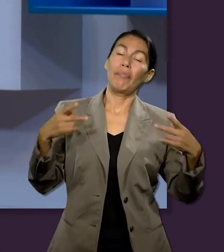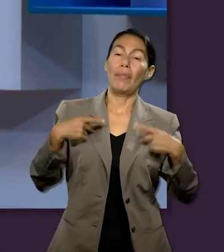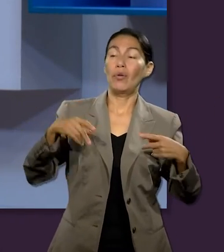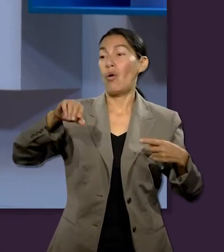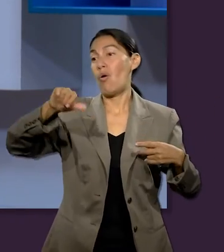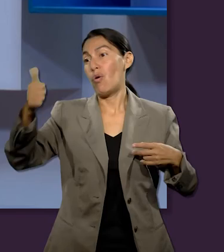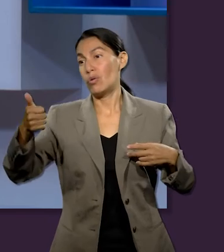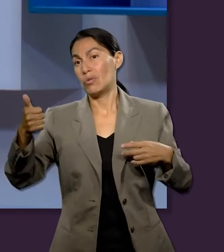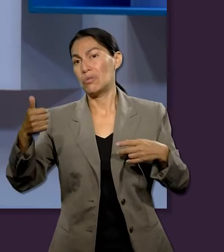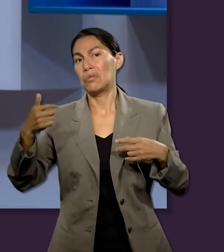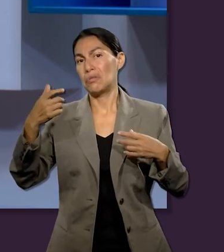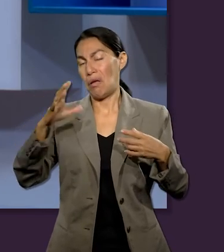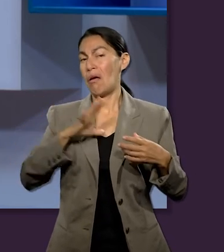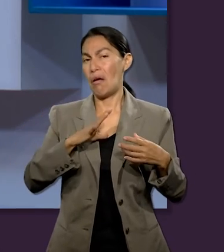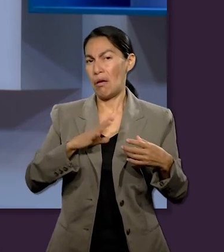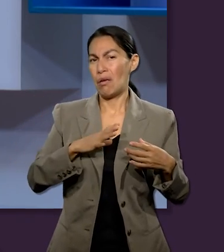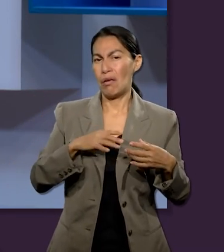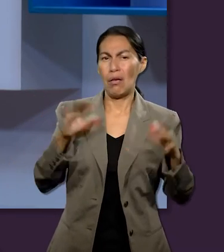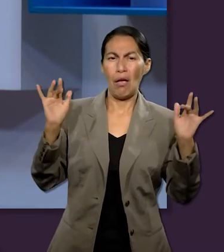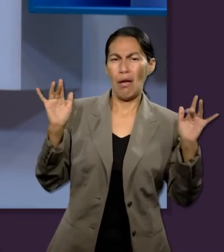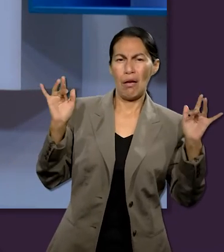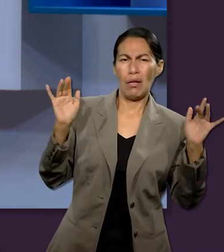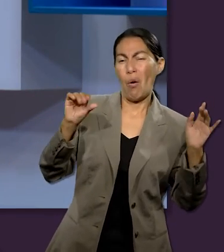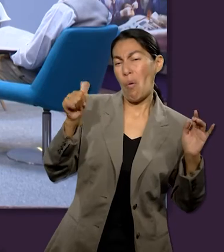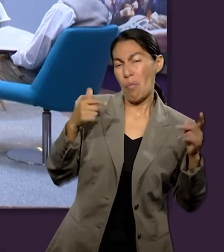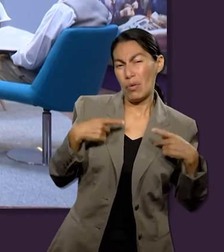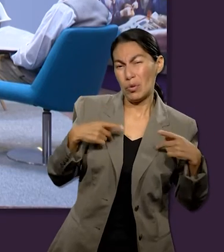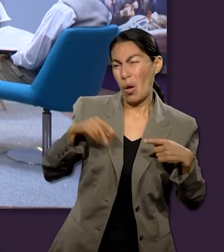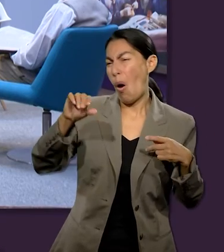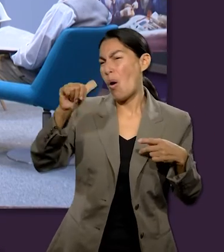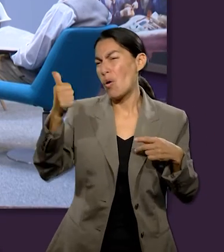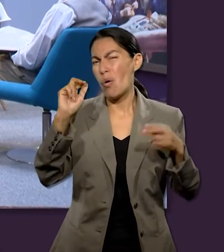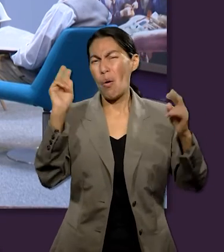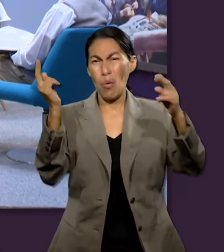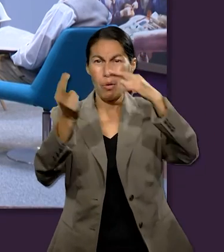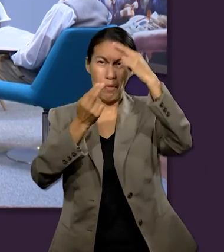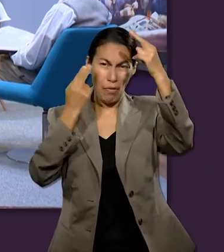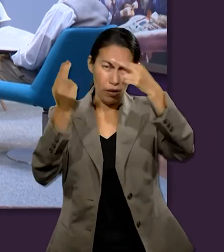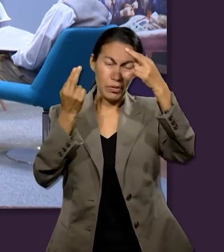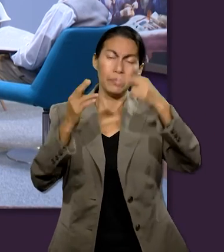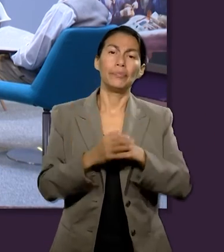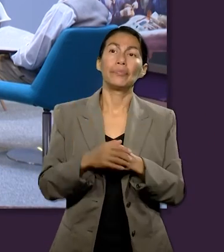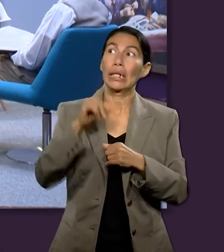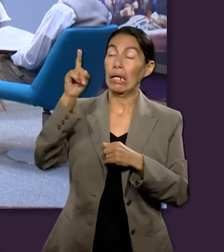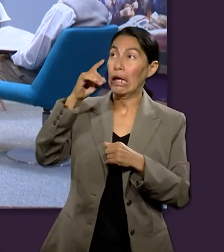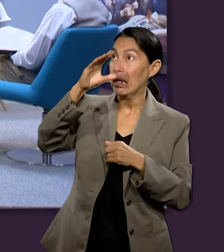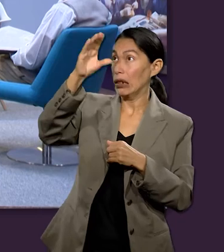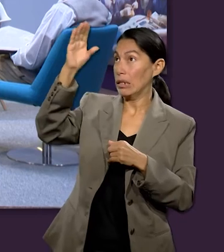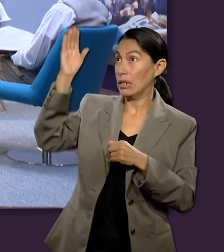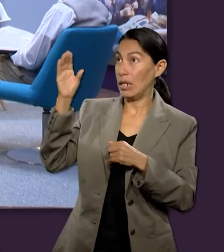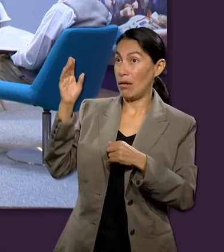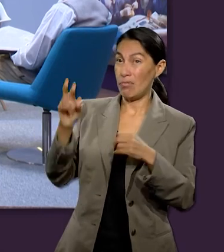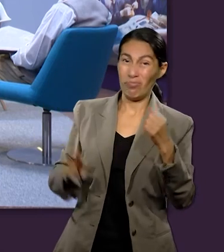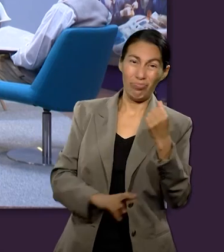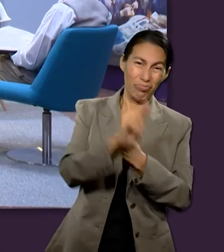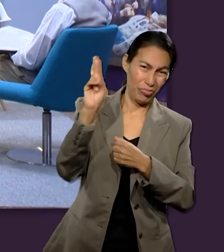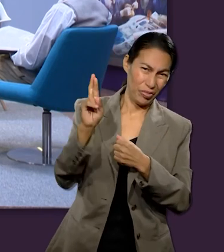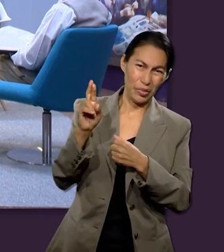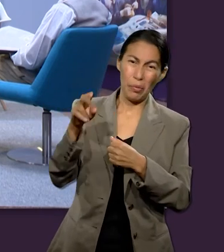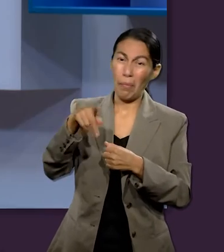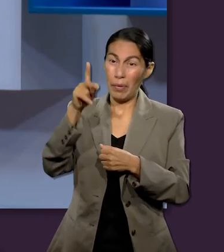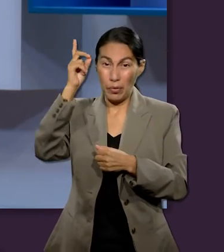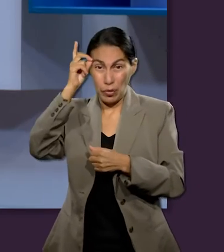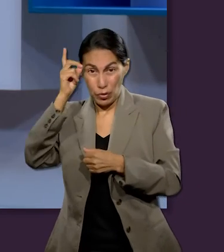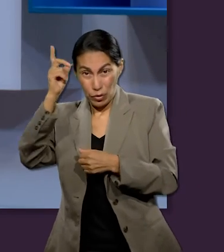infinito también existen otros seres creados como los ángeles o habitantes de otros universos en el